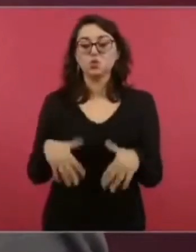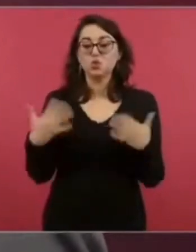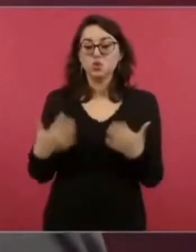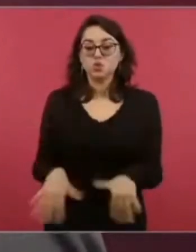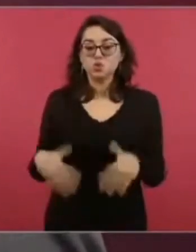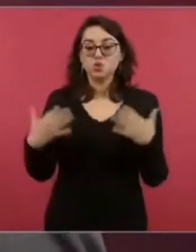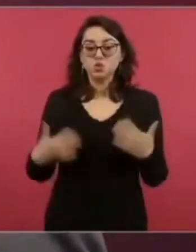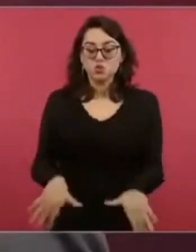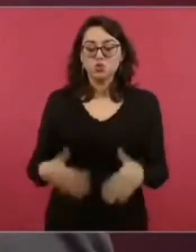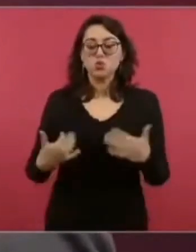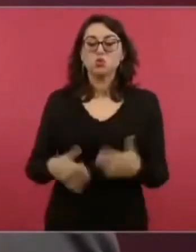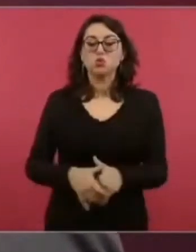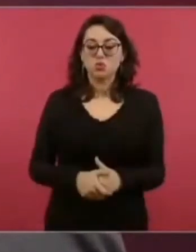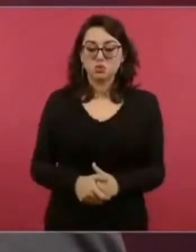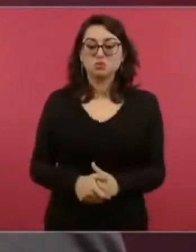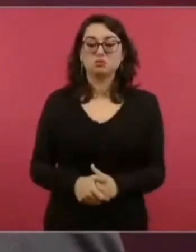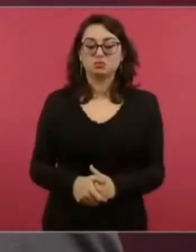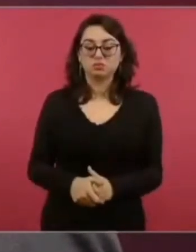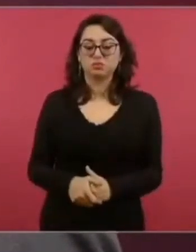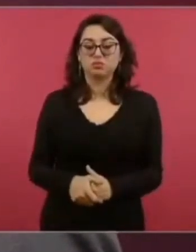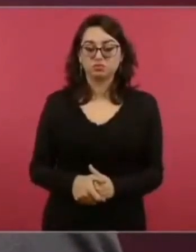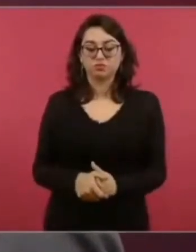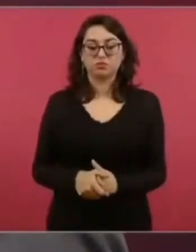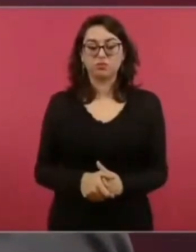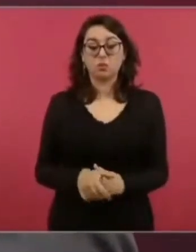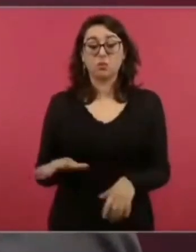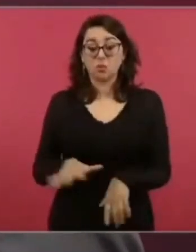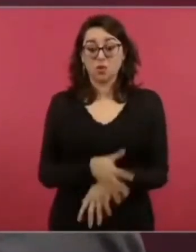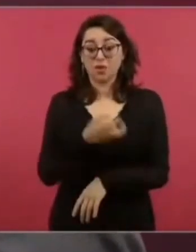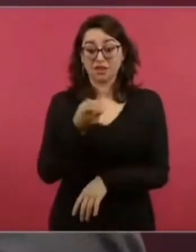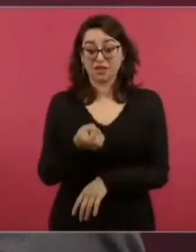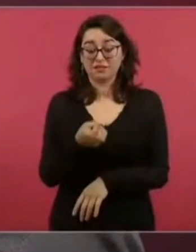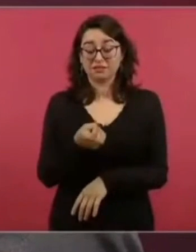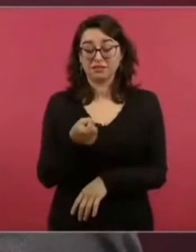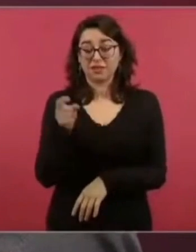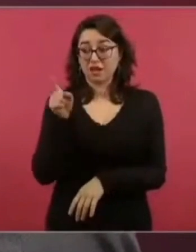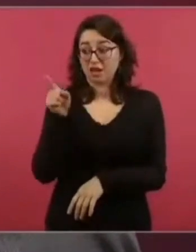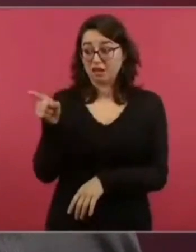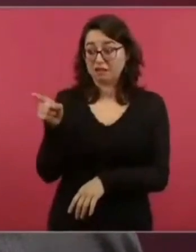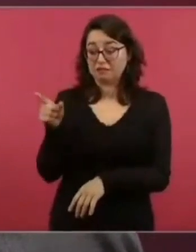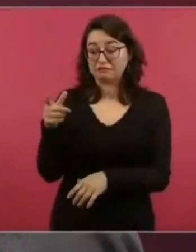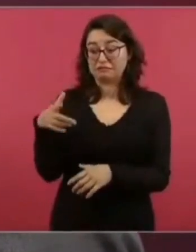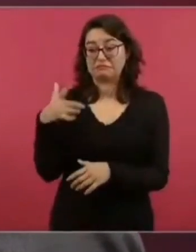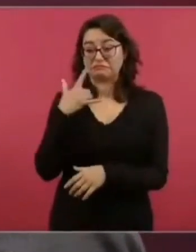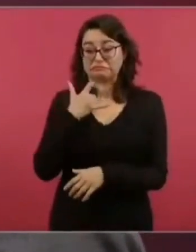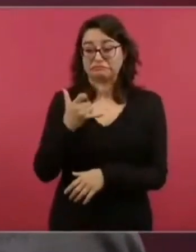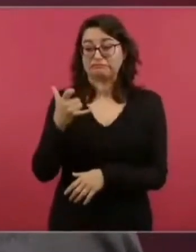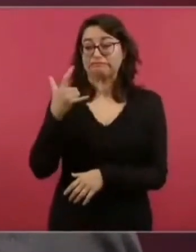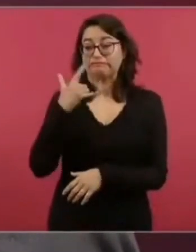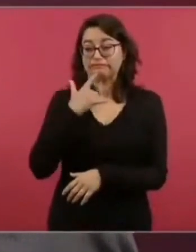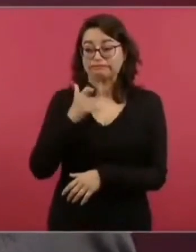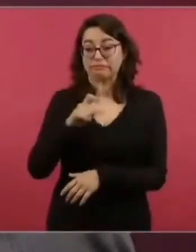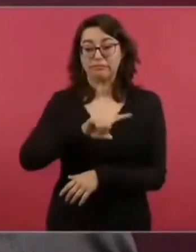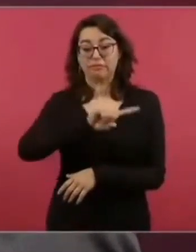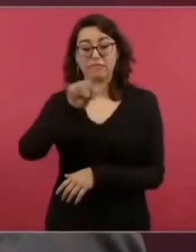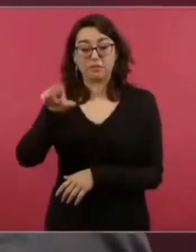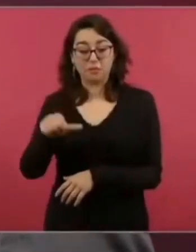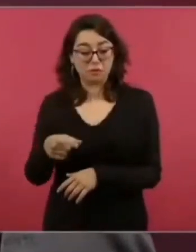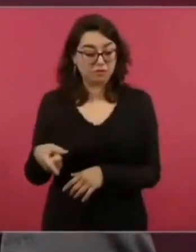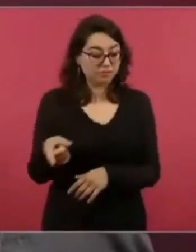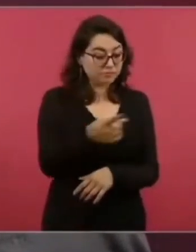más que una canallada, más que un crimen,